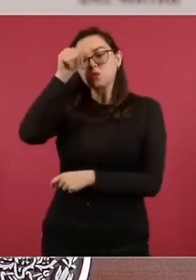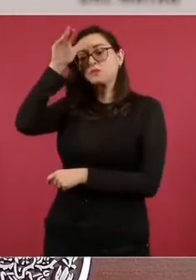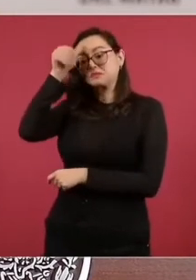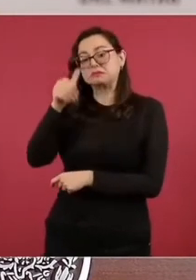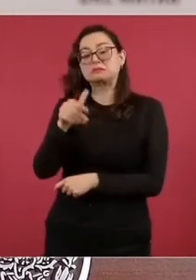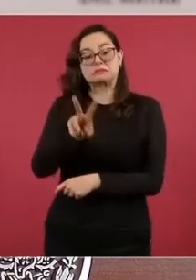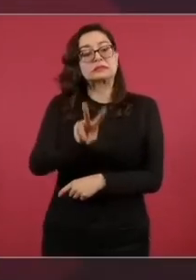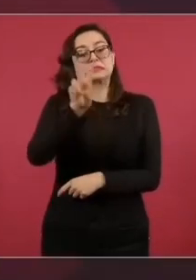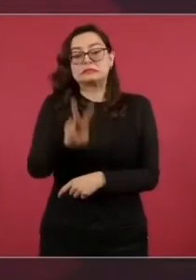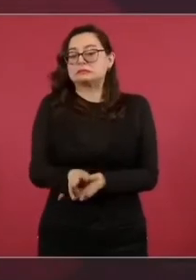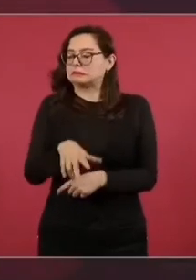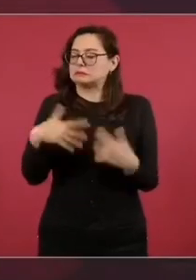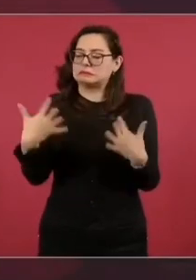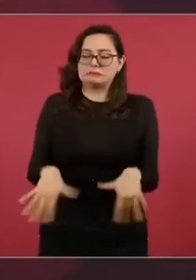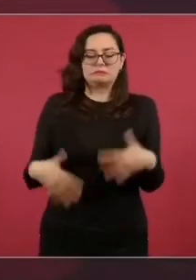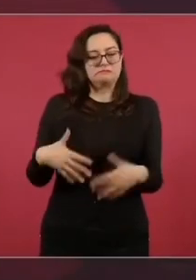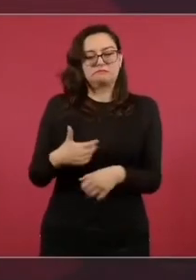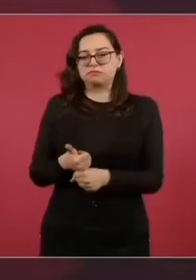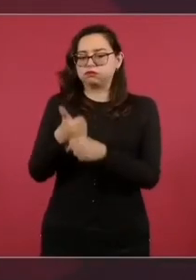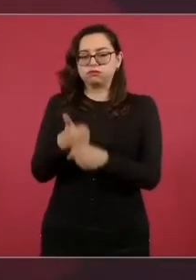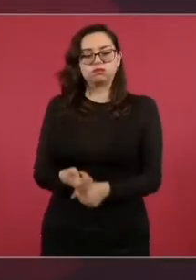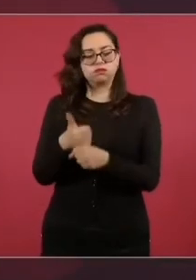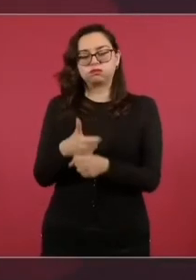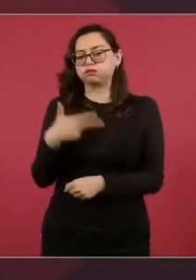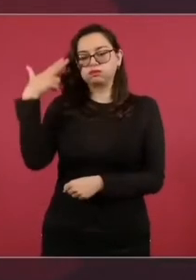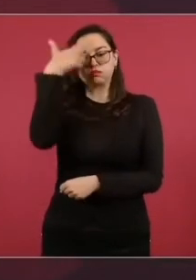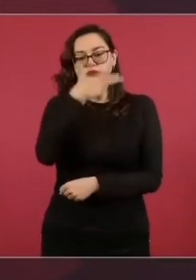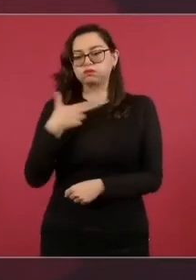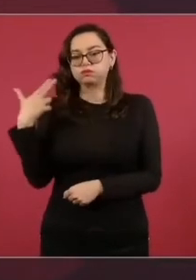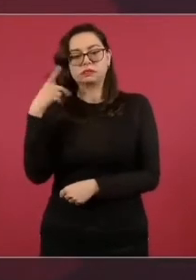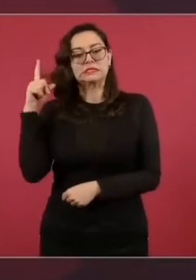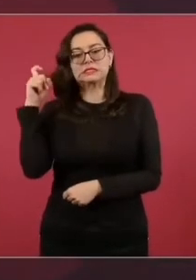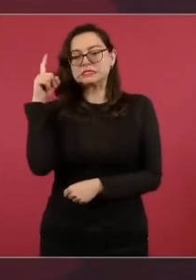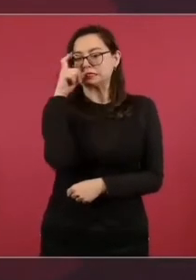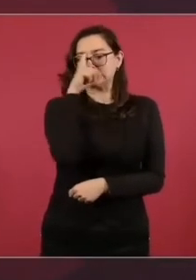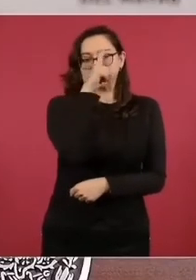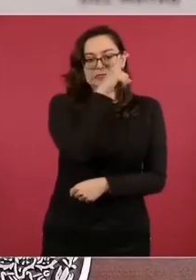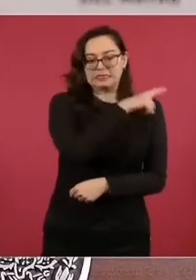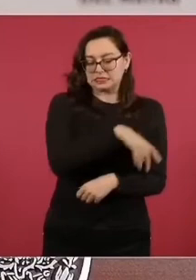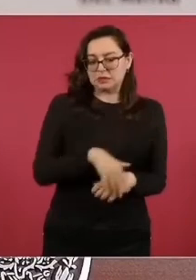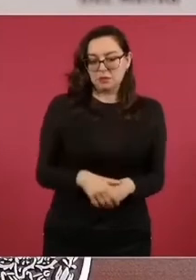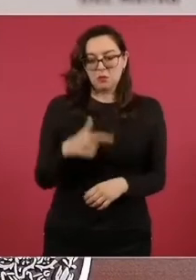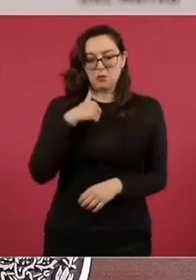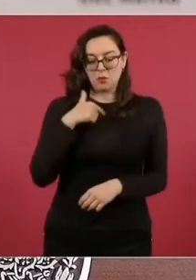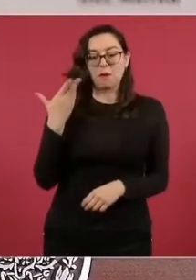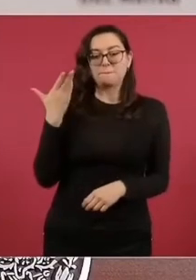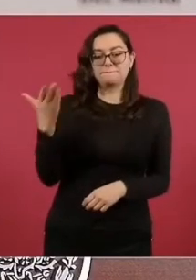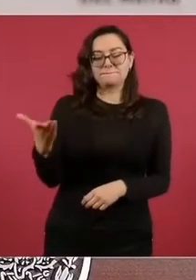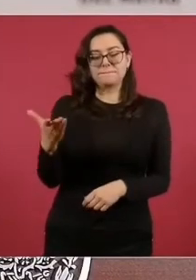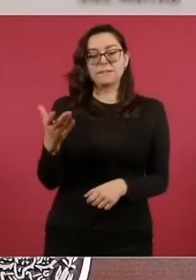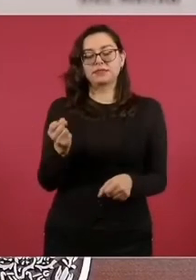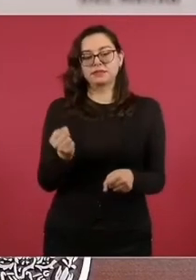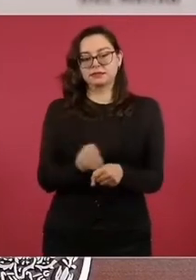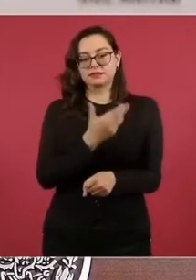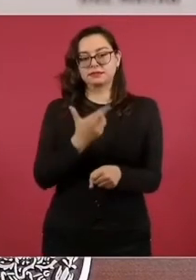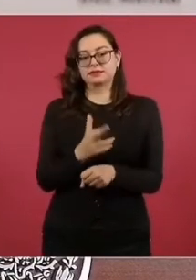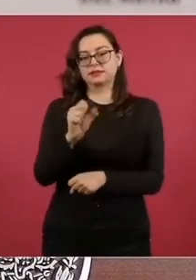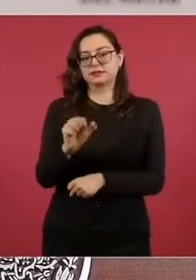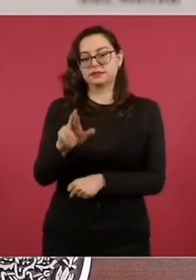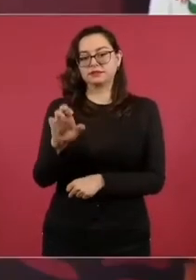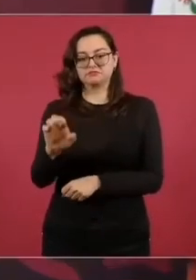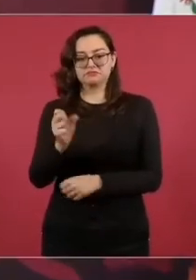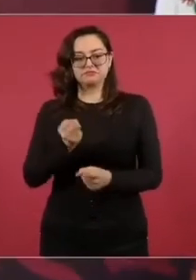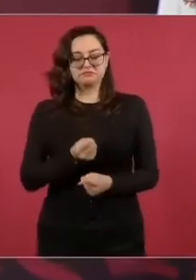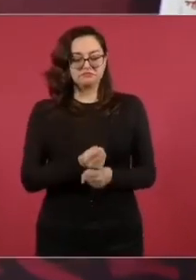está muy difícil la situación en Haití. Y le vamos a pedir a la secretaria de Relaciones Exteriores que informe